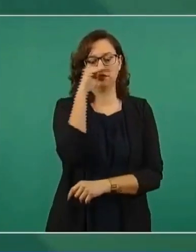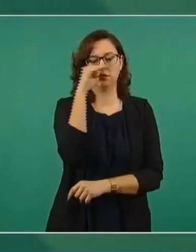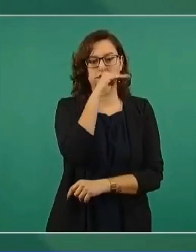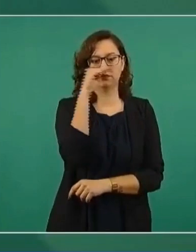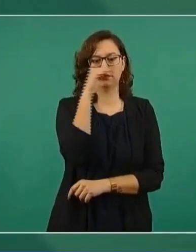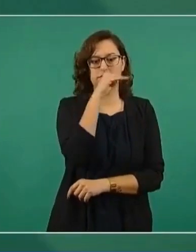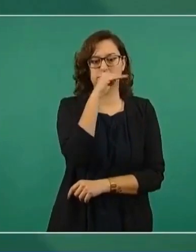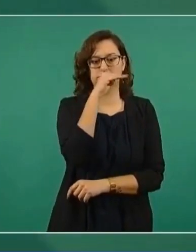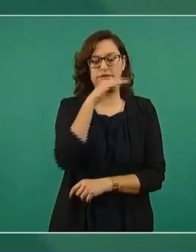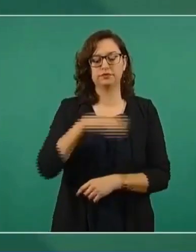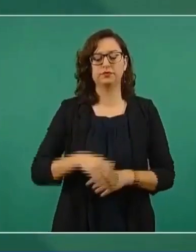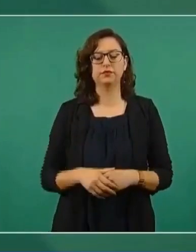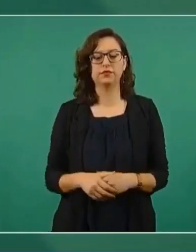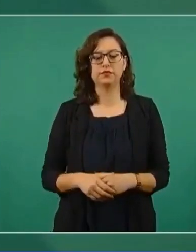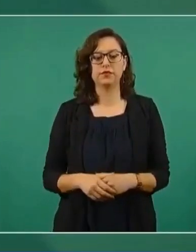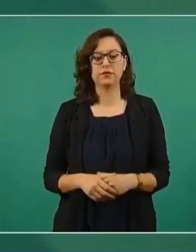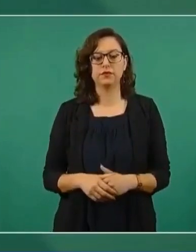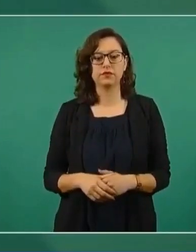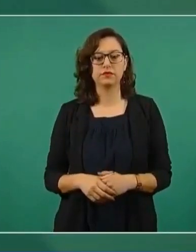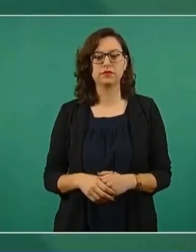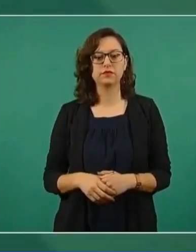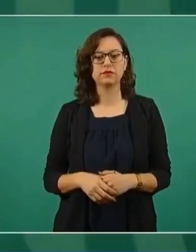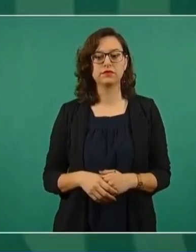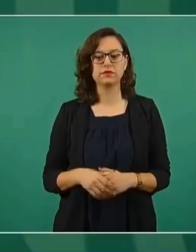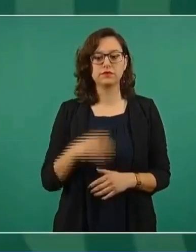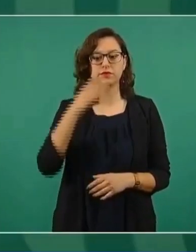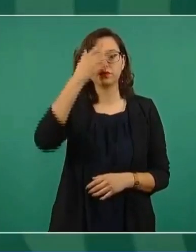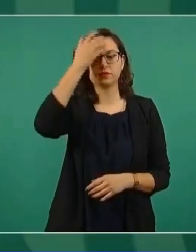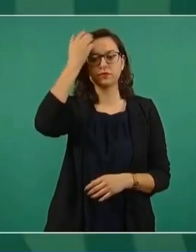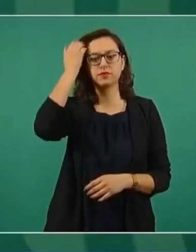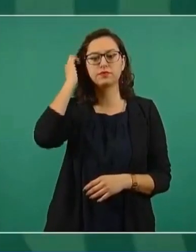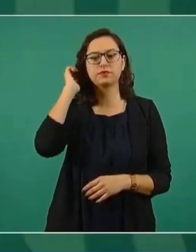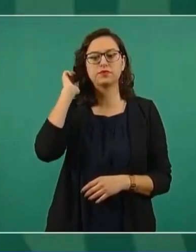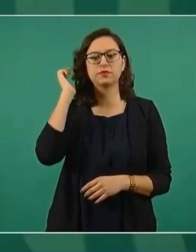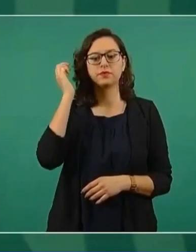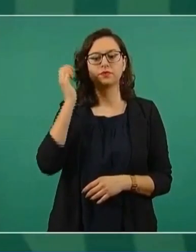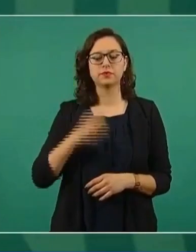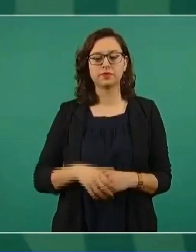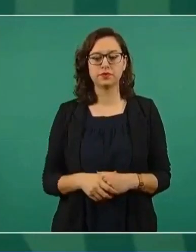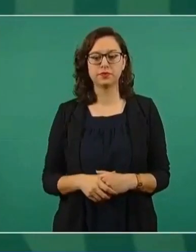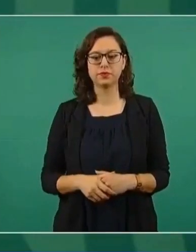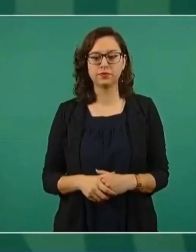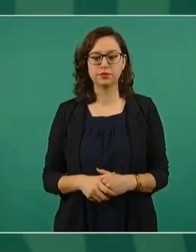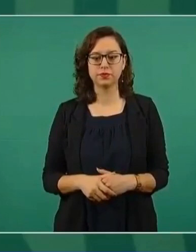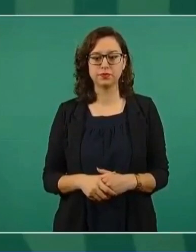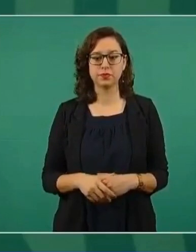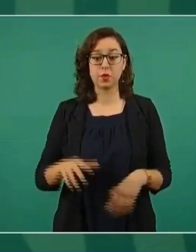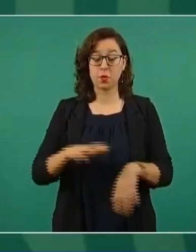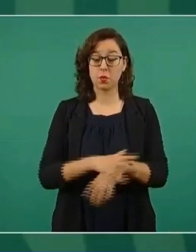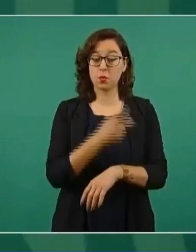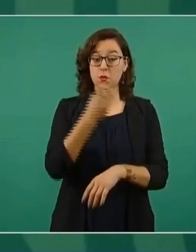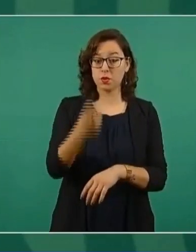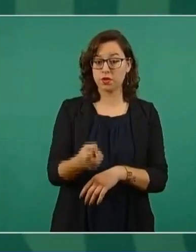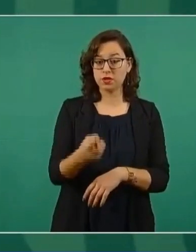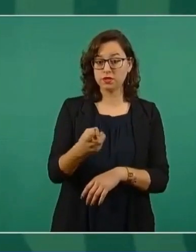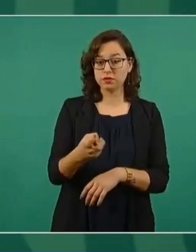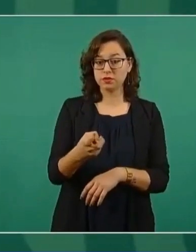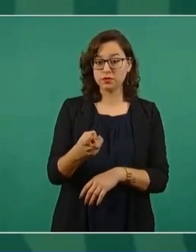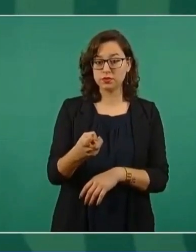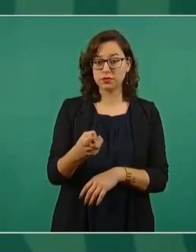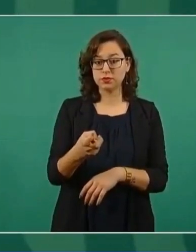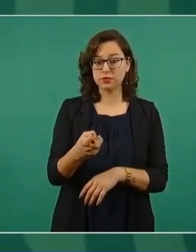Para eso se decidió llevar a cabo